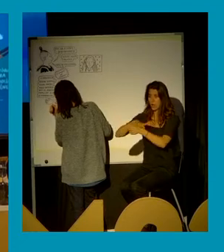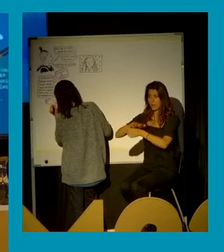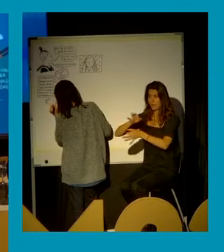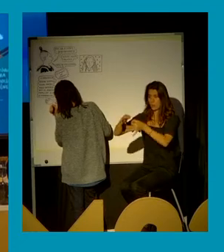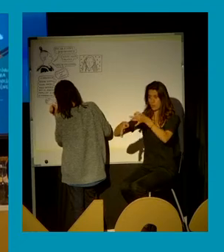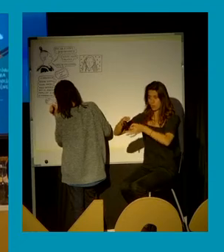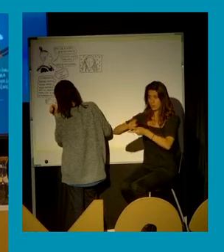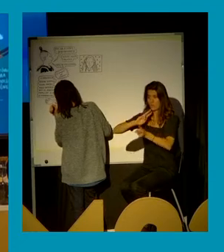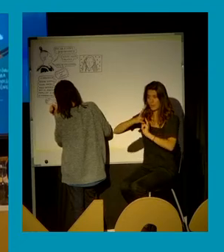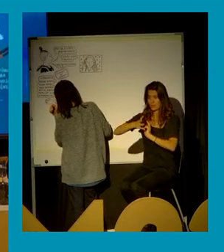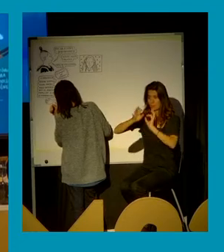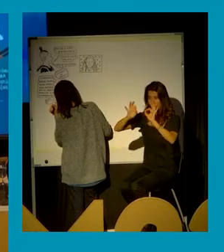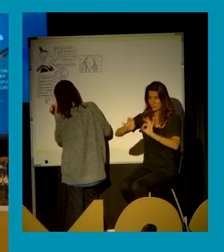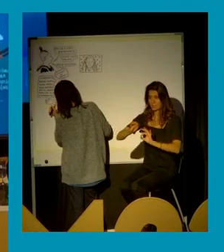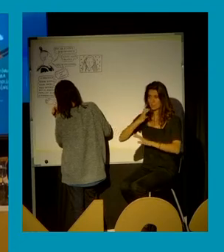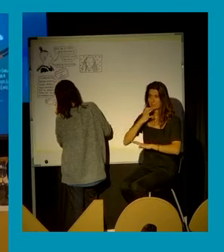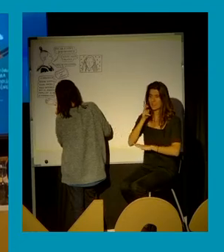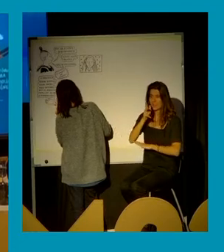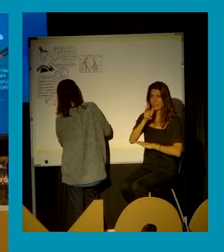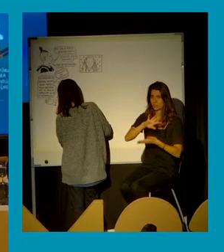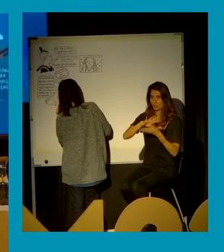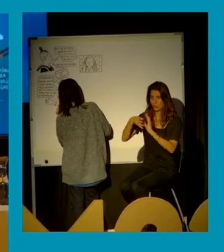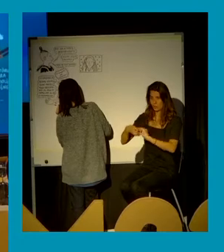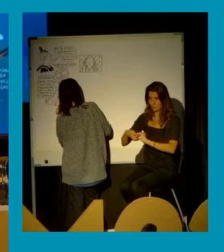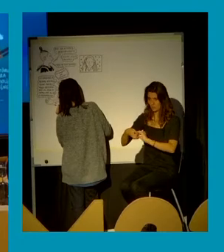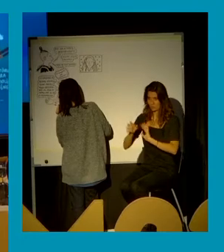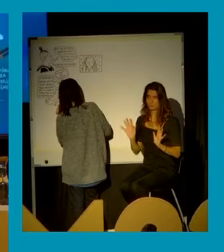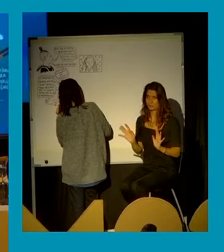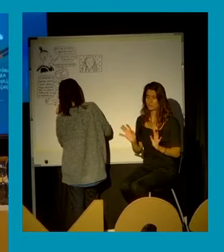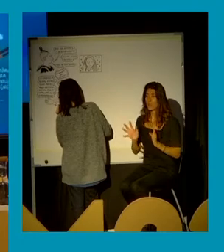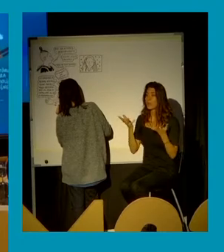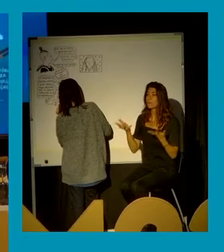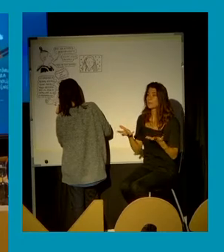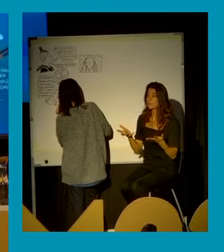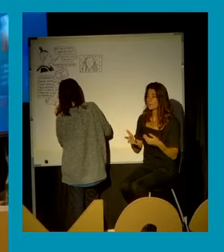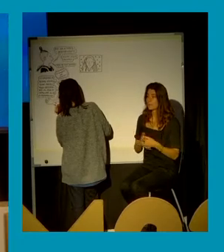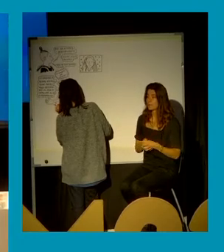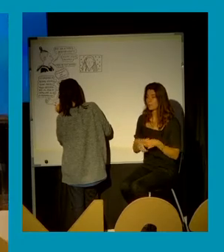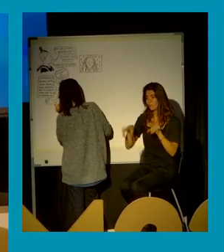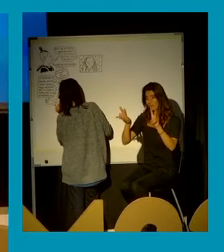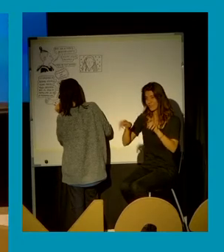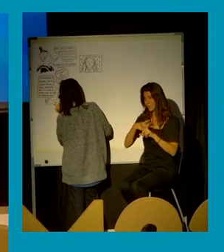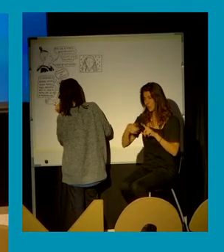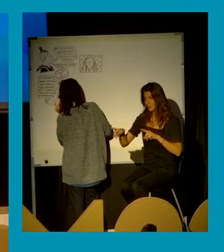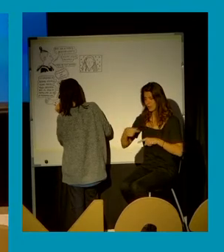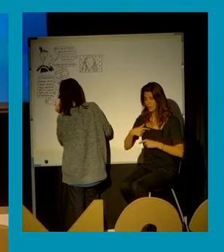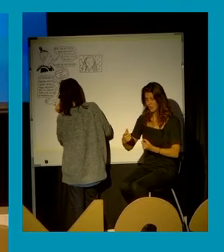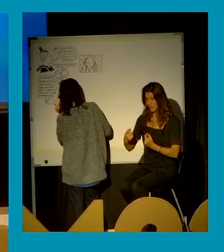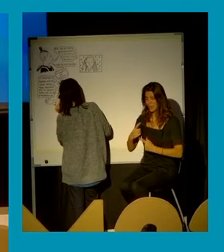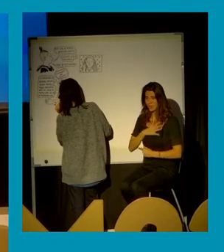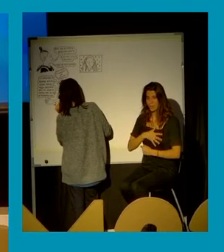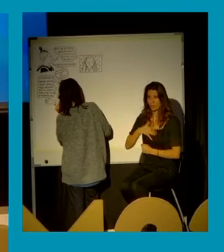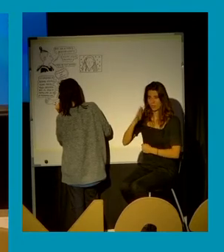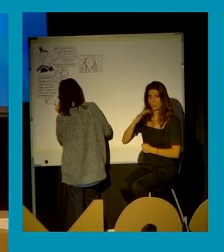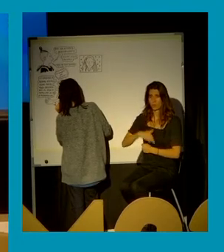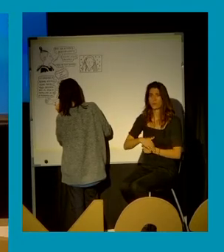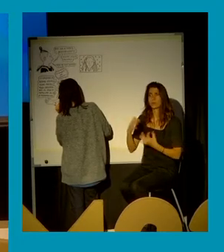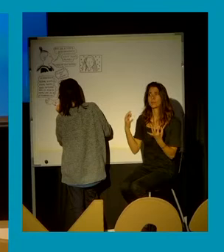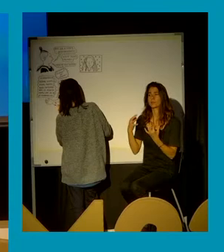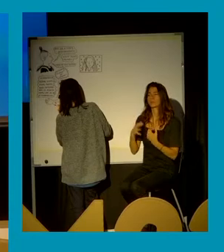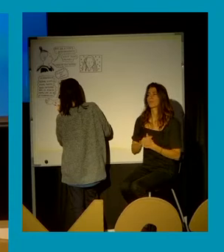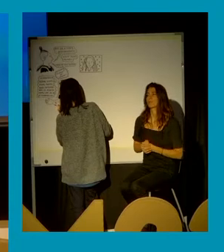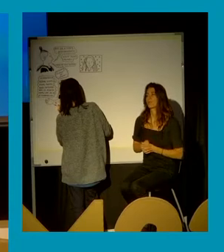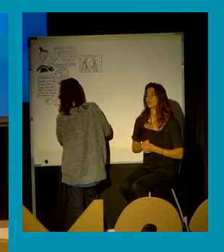el derecho se aplica. Y en ese punto estamos. Pero también otro de los temas que me incomoda sobre esto es que